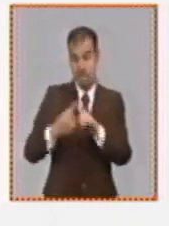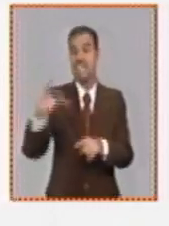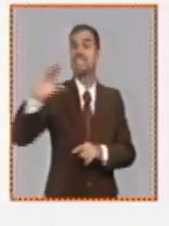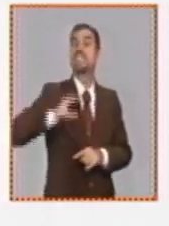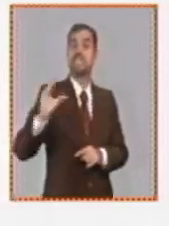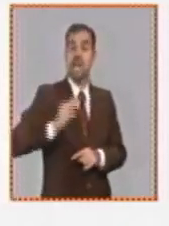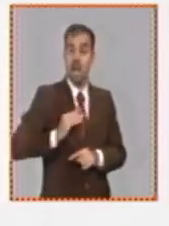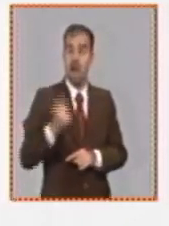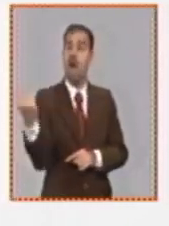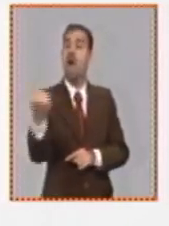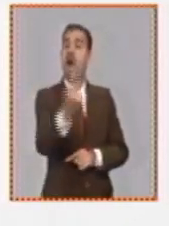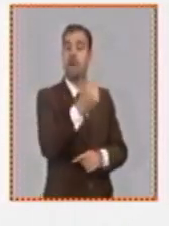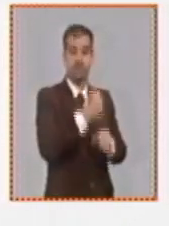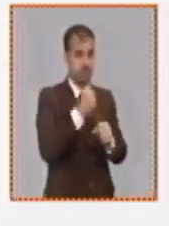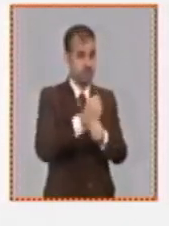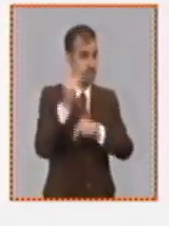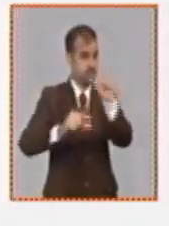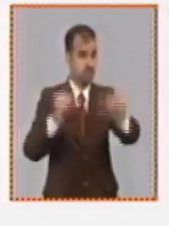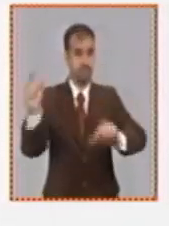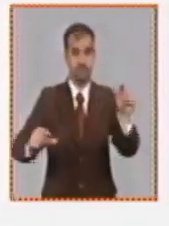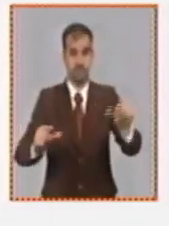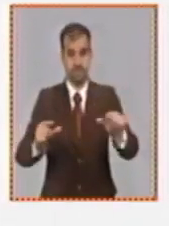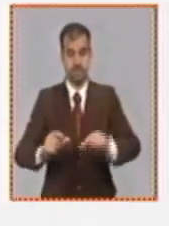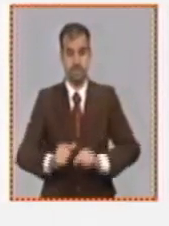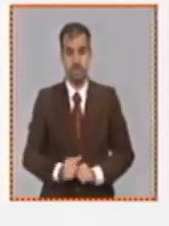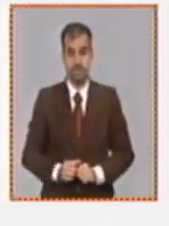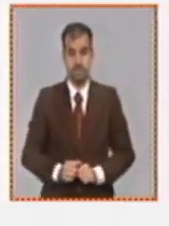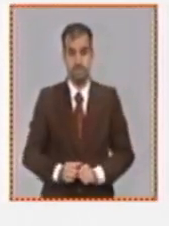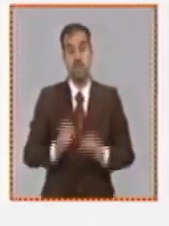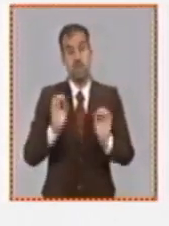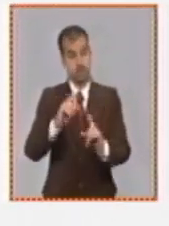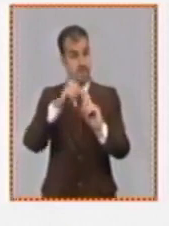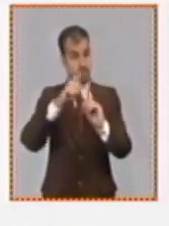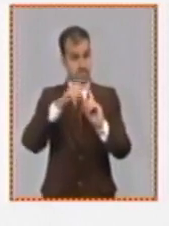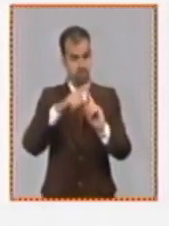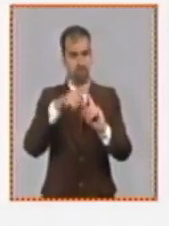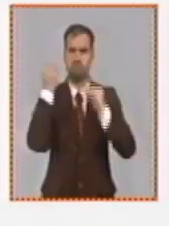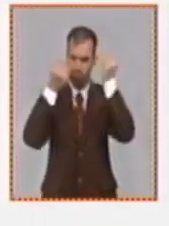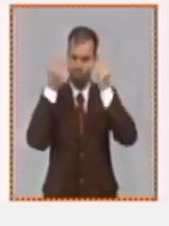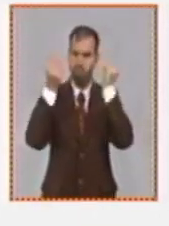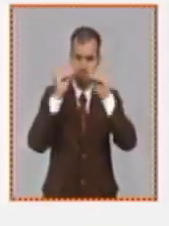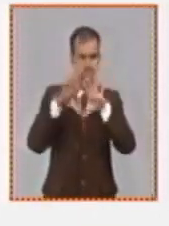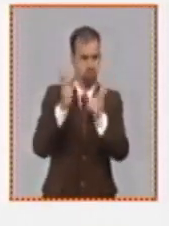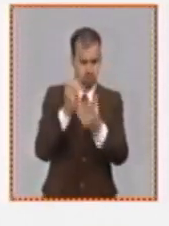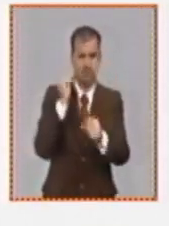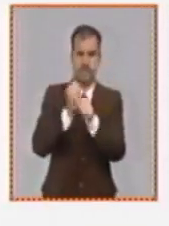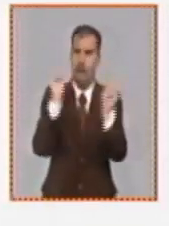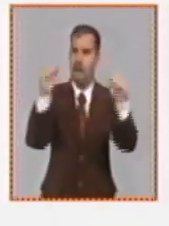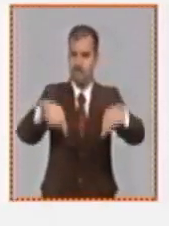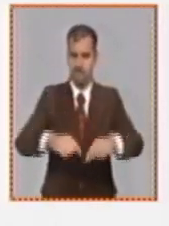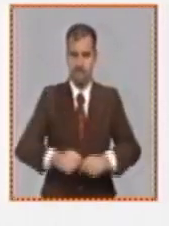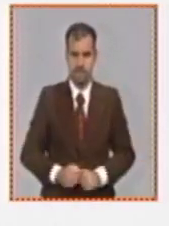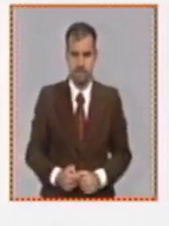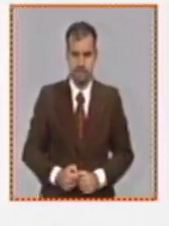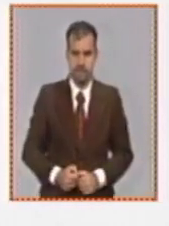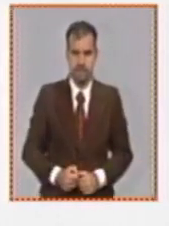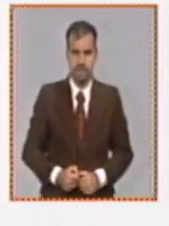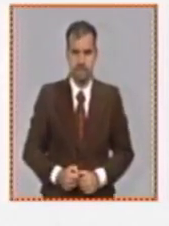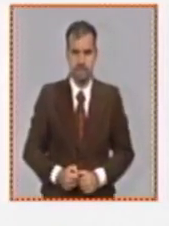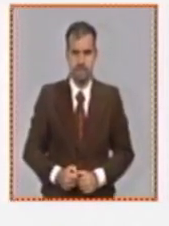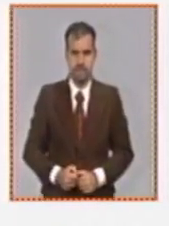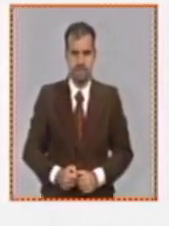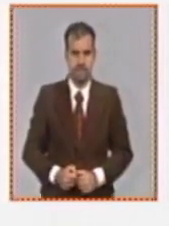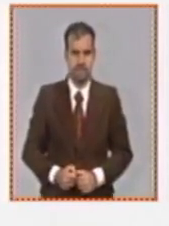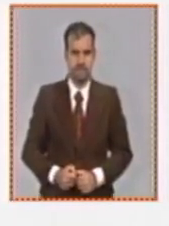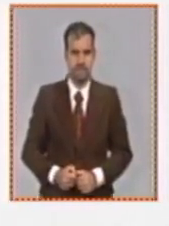trabajadores en eso participan muchos el sistema o sea el movimiento sindical tiene una participación importante el otro